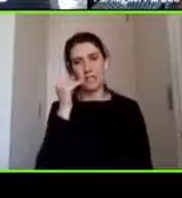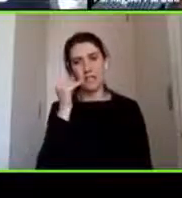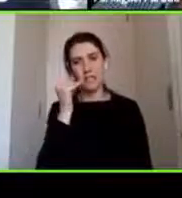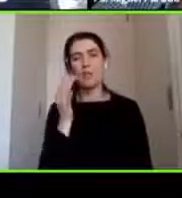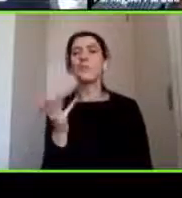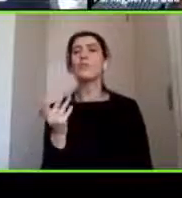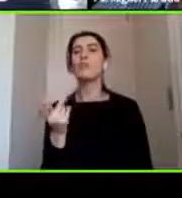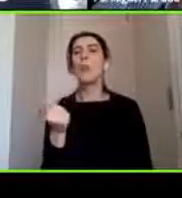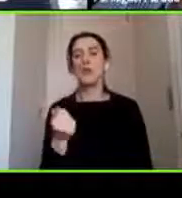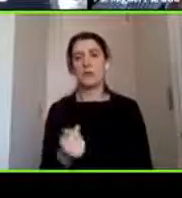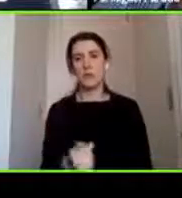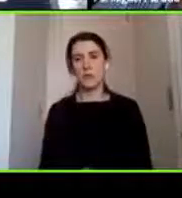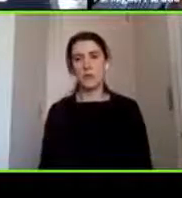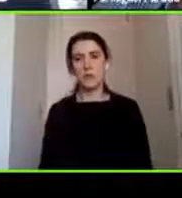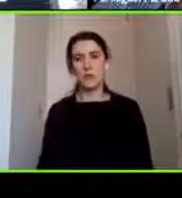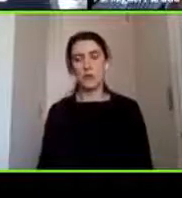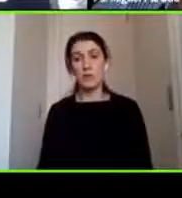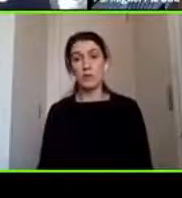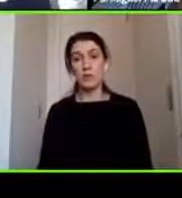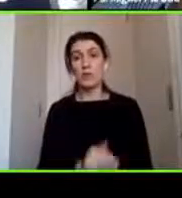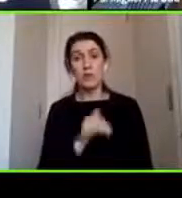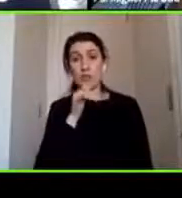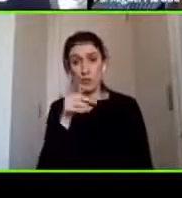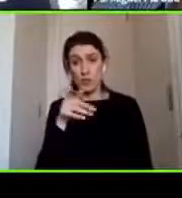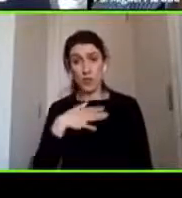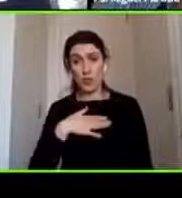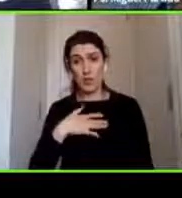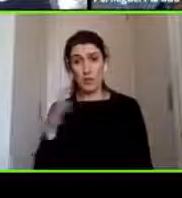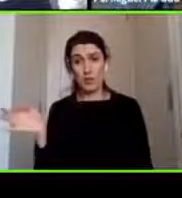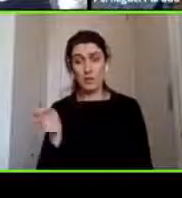hablando un poco de ese tema no sé si hay algo que quieras comentar tú